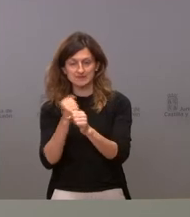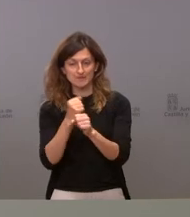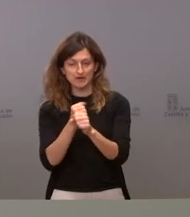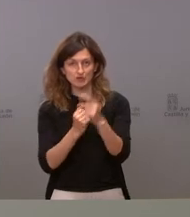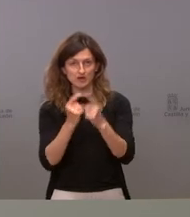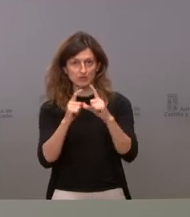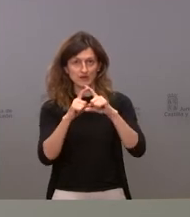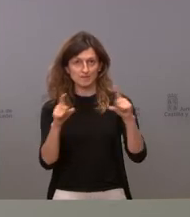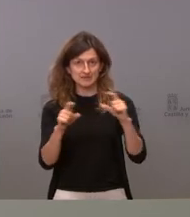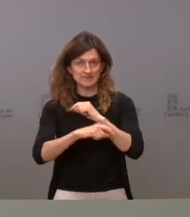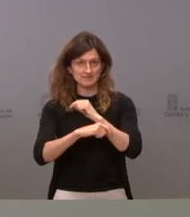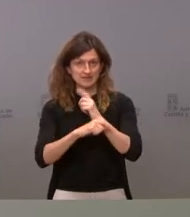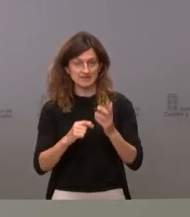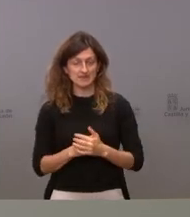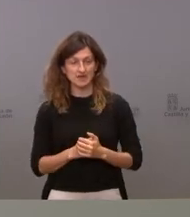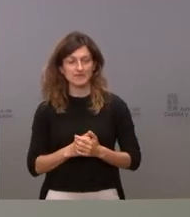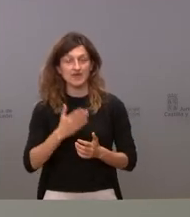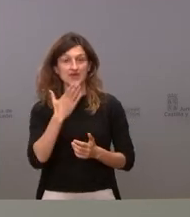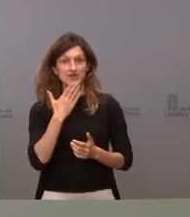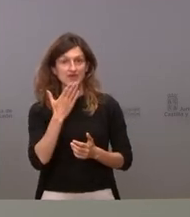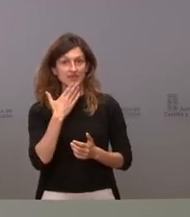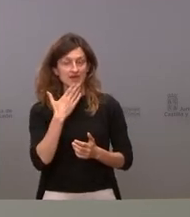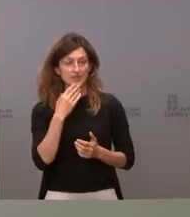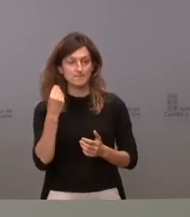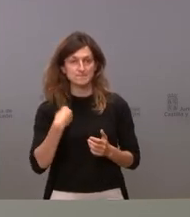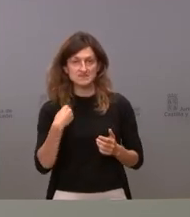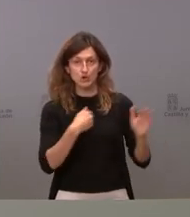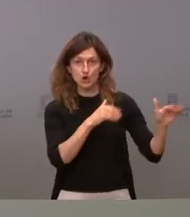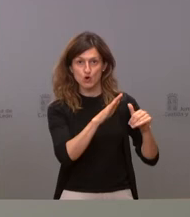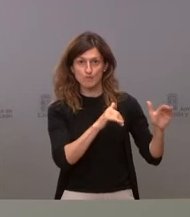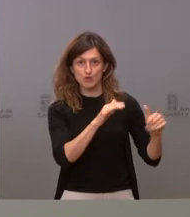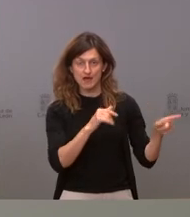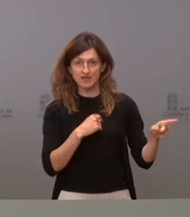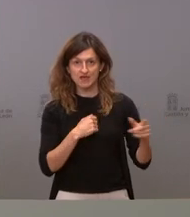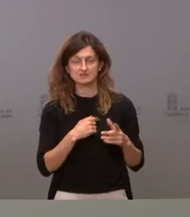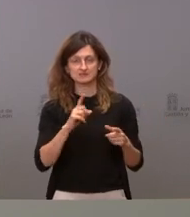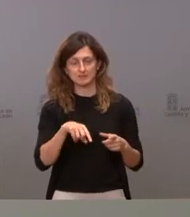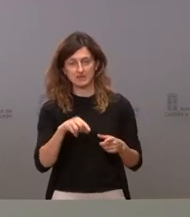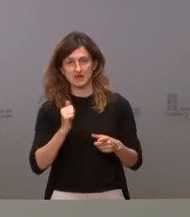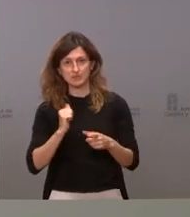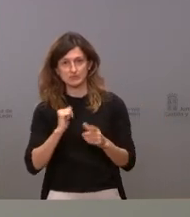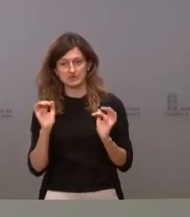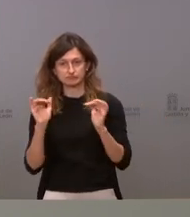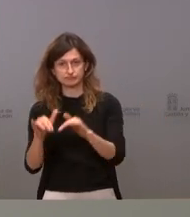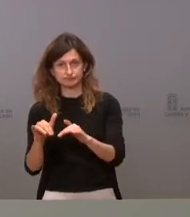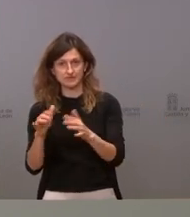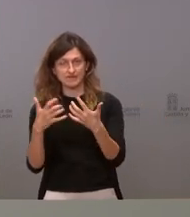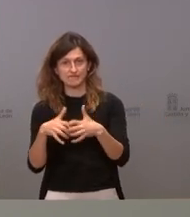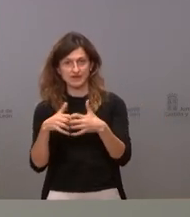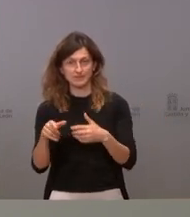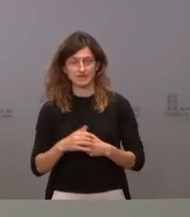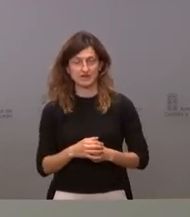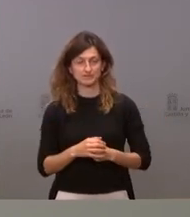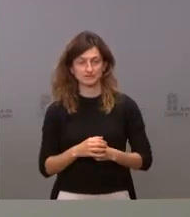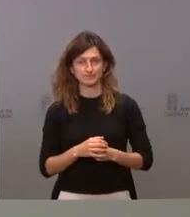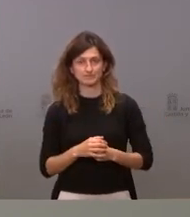empresas estratégicas en edades convocadas en las que se están convocando a toda la población en general es decir que